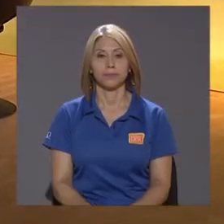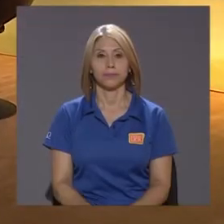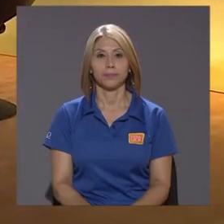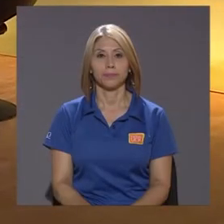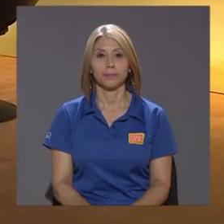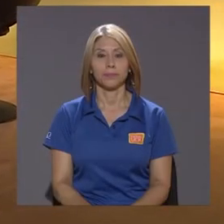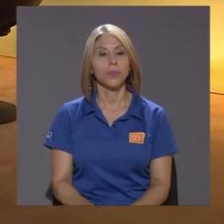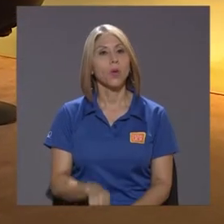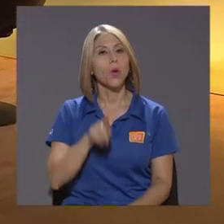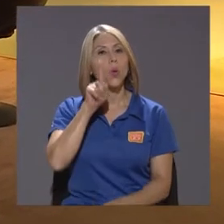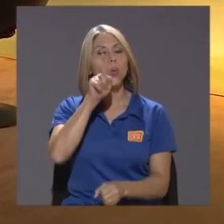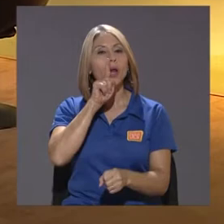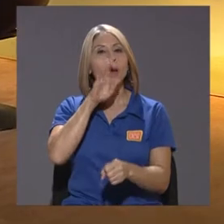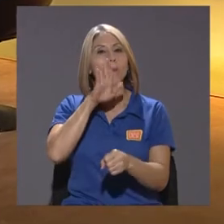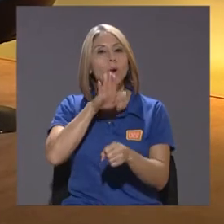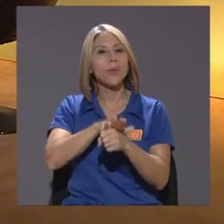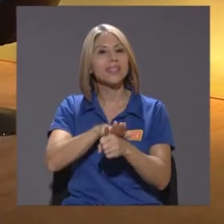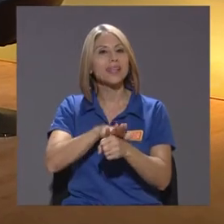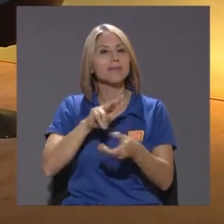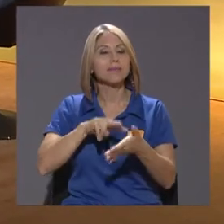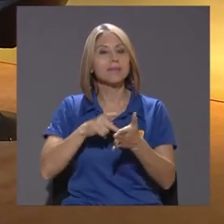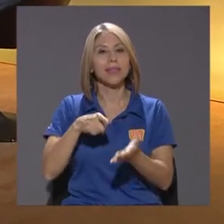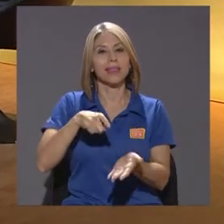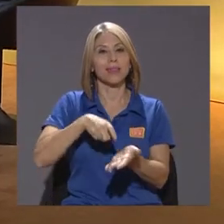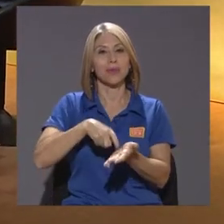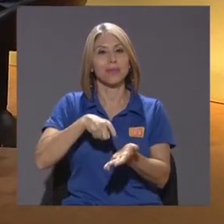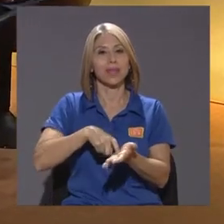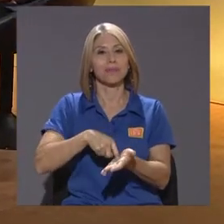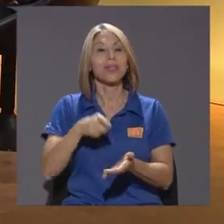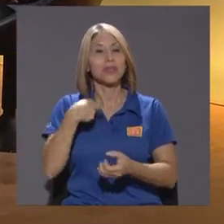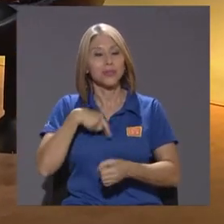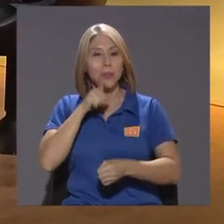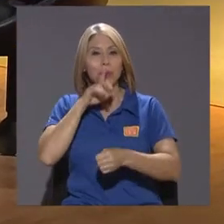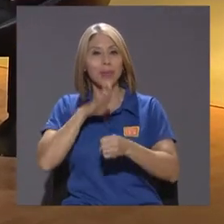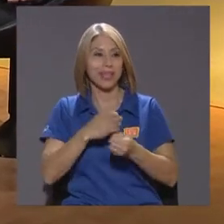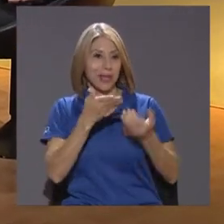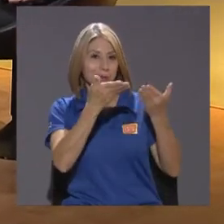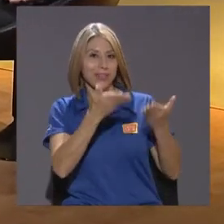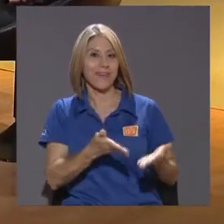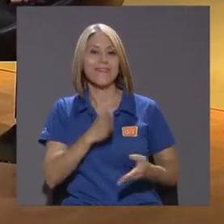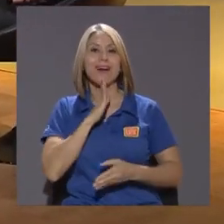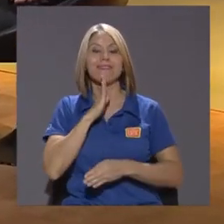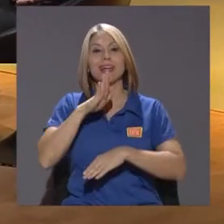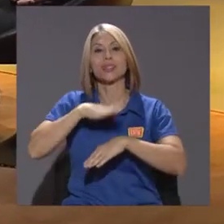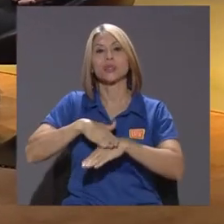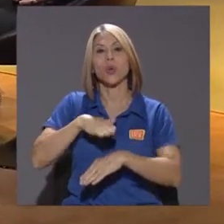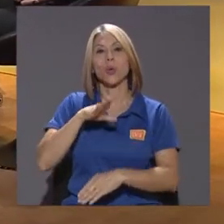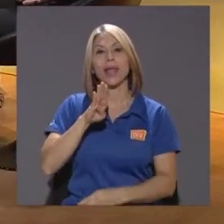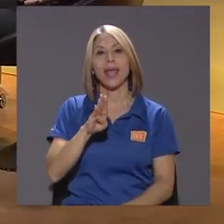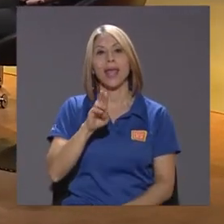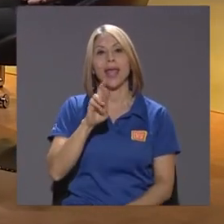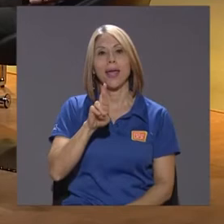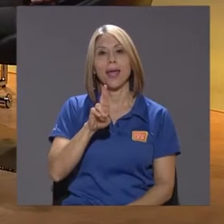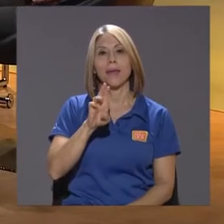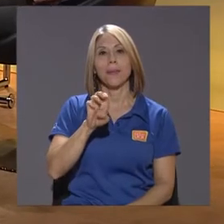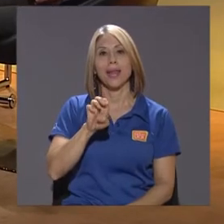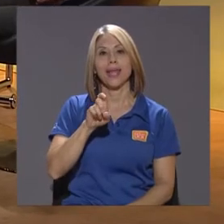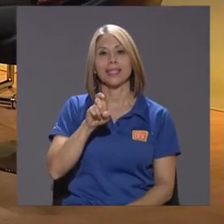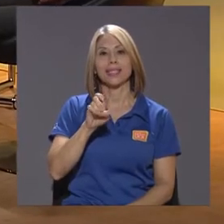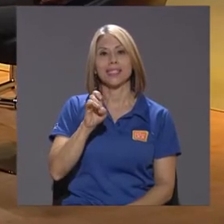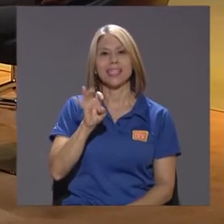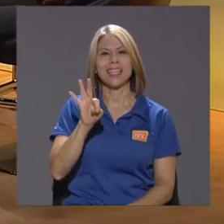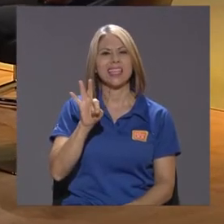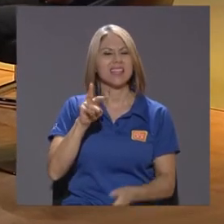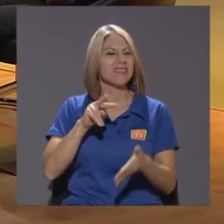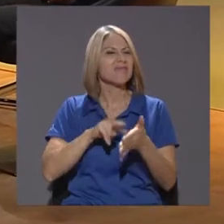Una promesa es deuda Y yo les prometí que don José Rafael nos va a hablar sobre el Brexit Y tal vez la primera cosa Don José Rafael es qué